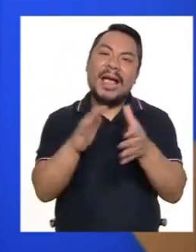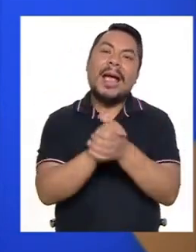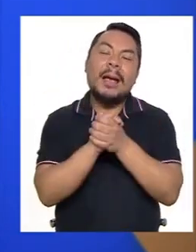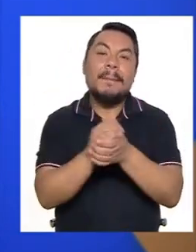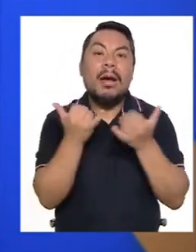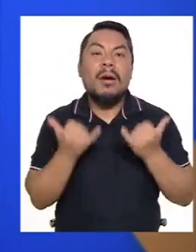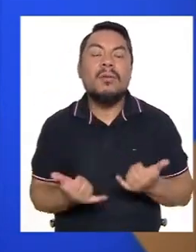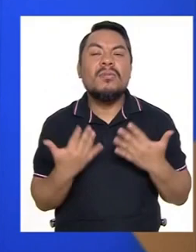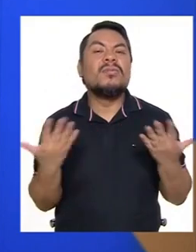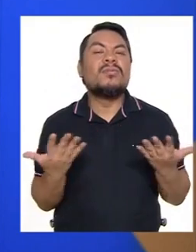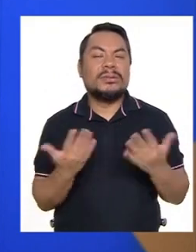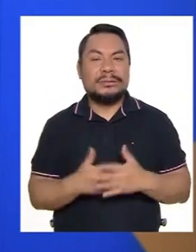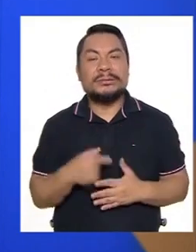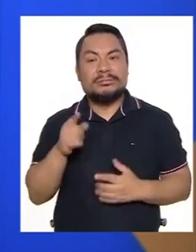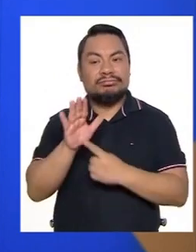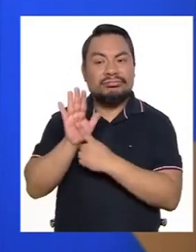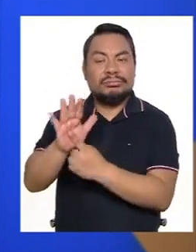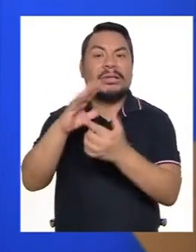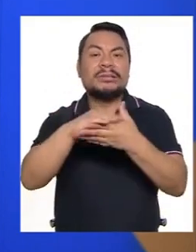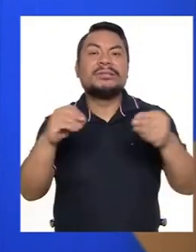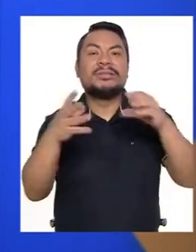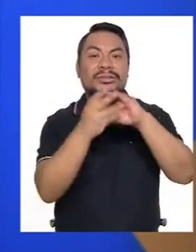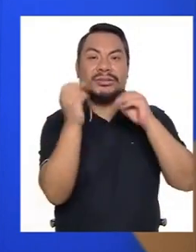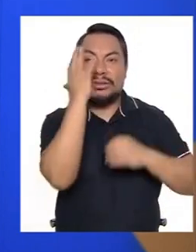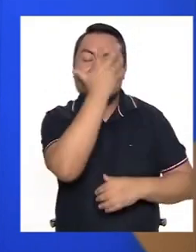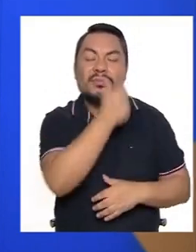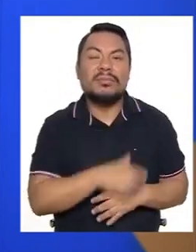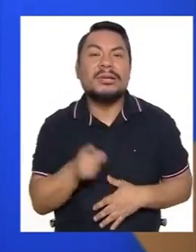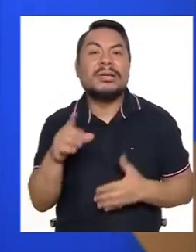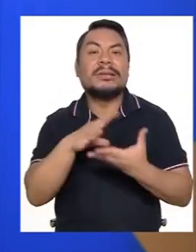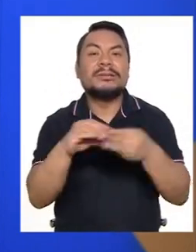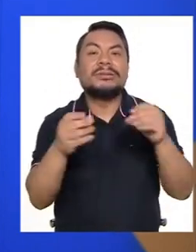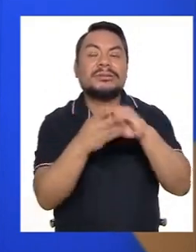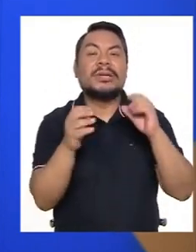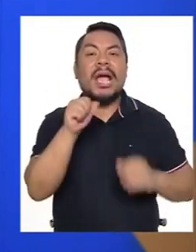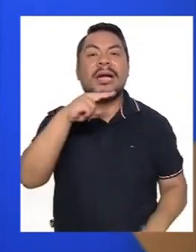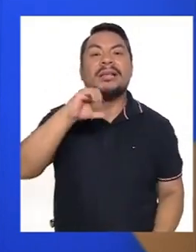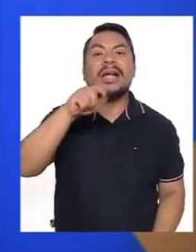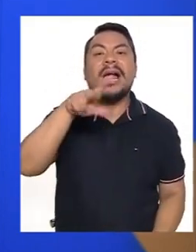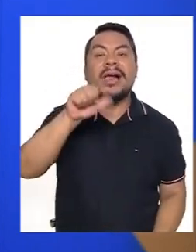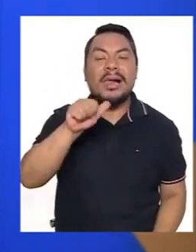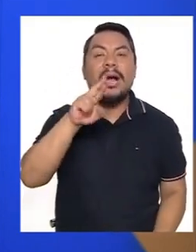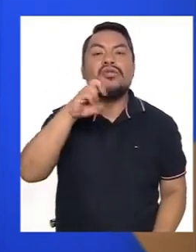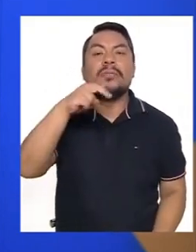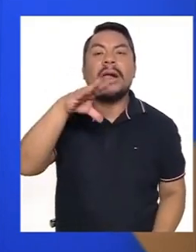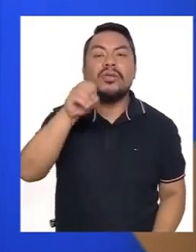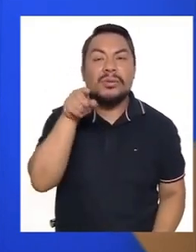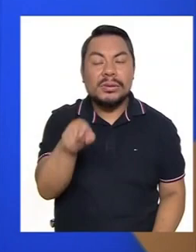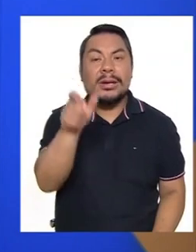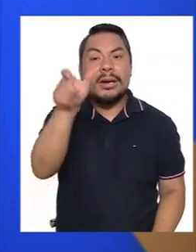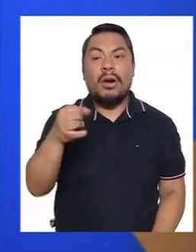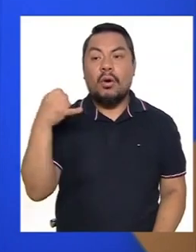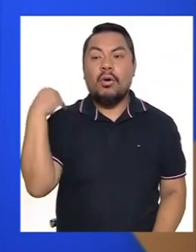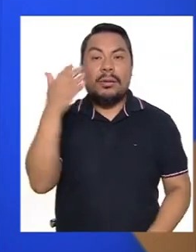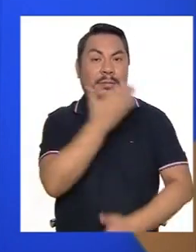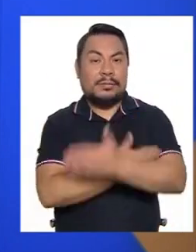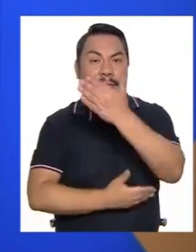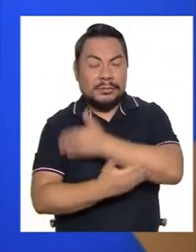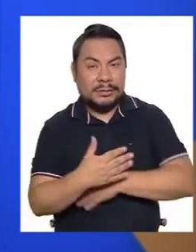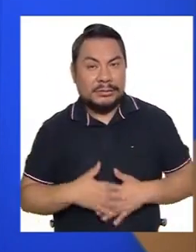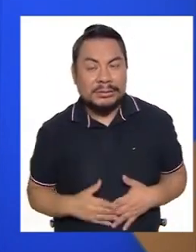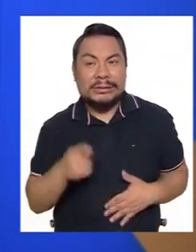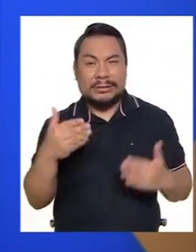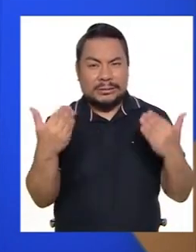y muy bien, amigos, porque ahora nos va a tocar presentar una historia muy bonita, la historia de Ana Carla Romaldo. Ella es una joven con